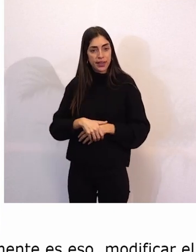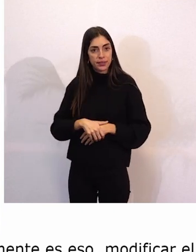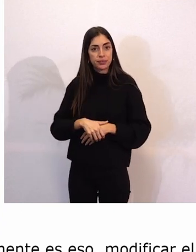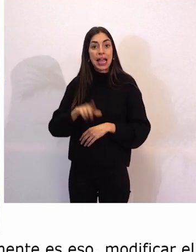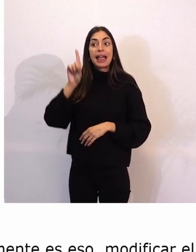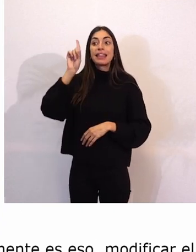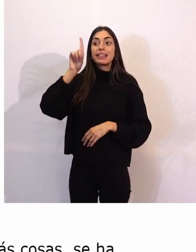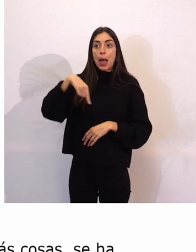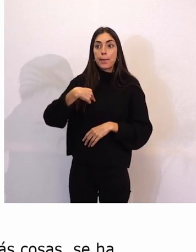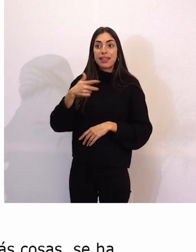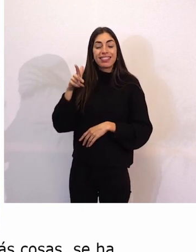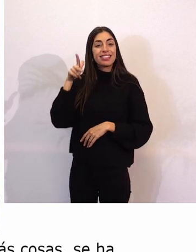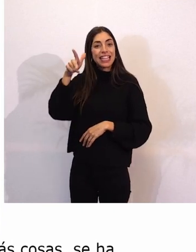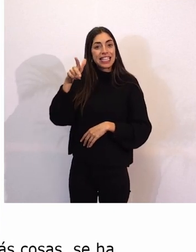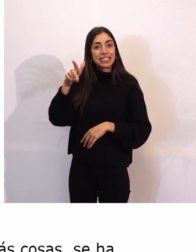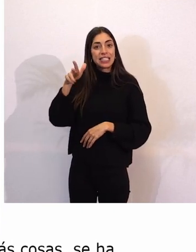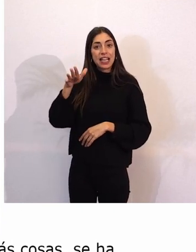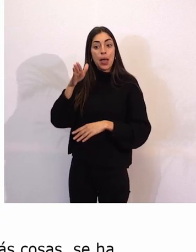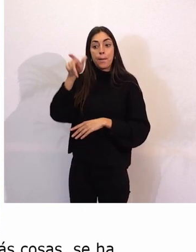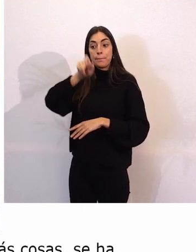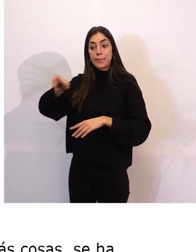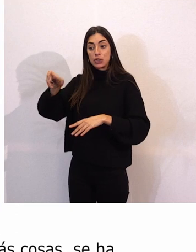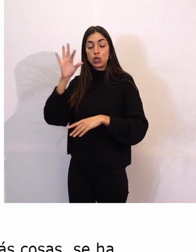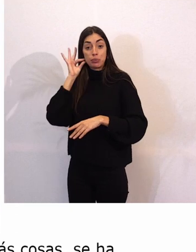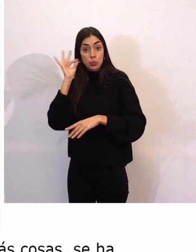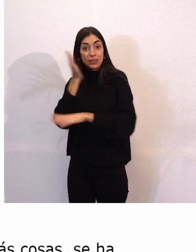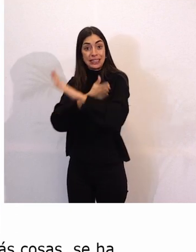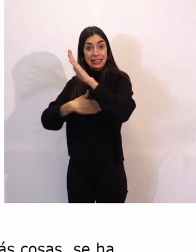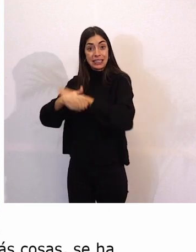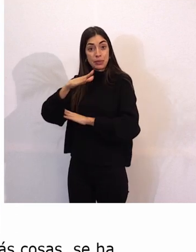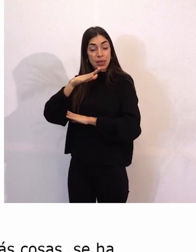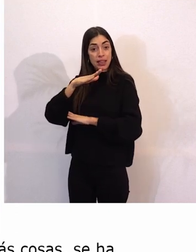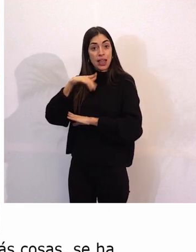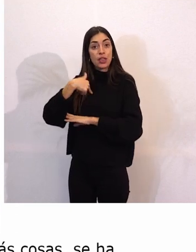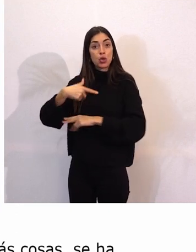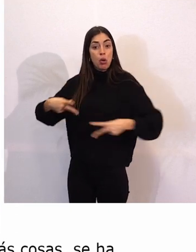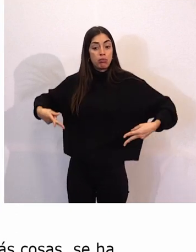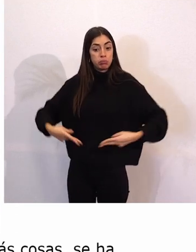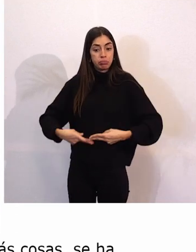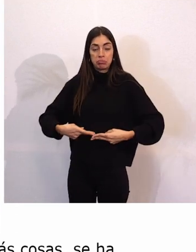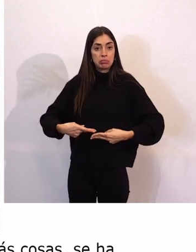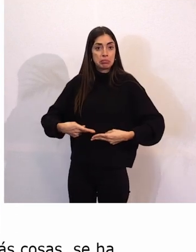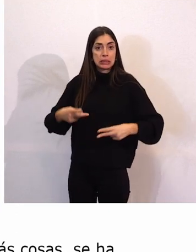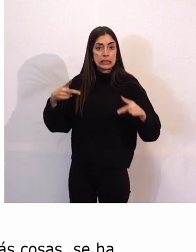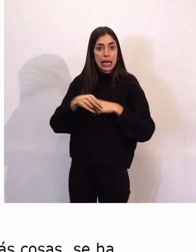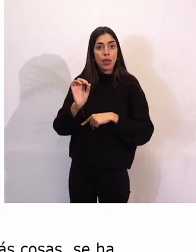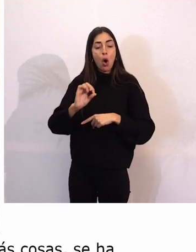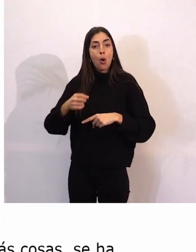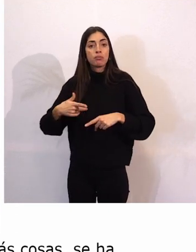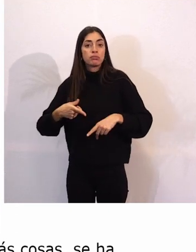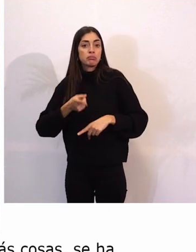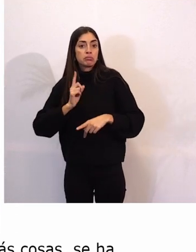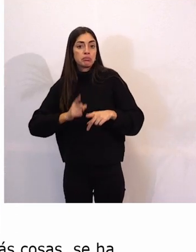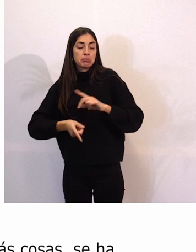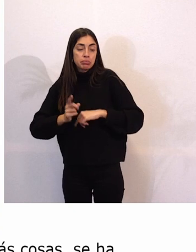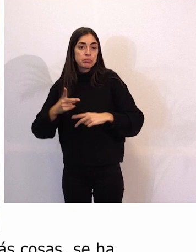derecho en sí de que las chicas con discapacidad no le hagan la ligadura de trompas como a los chicos de la vasectomía. Se ha conseguido también muchas más